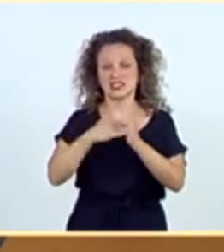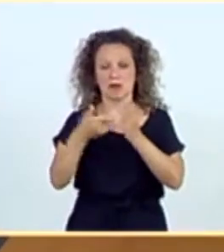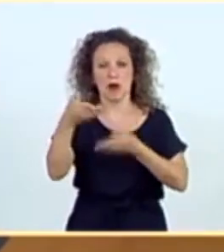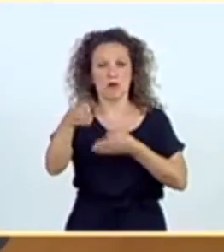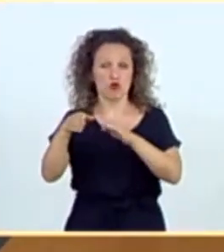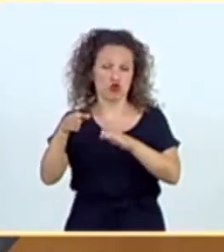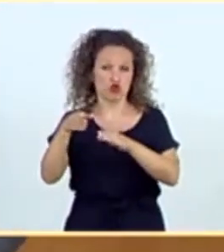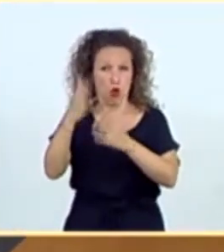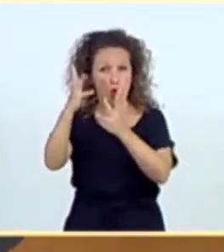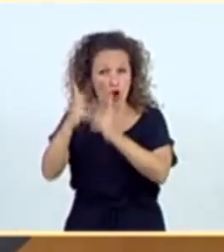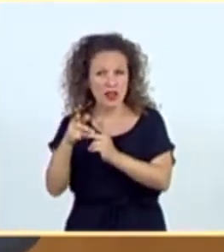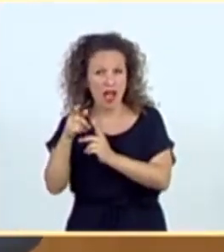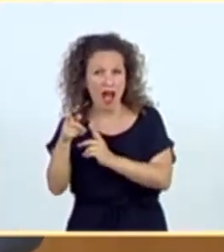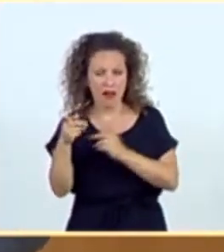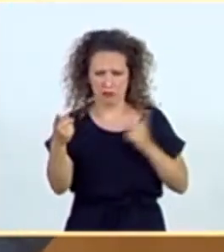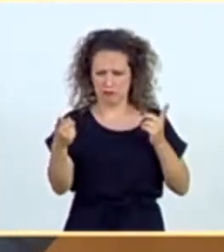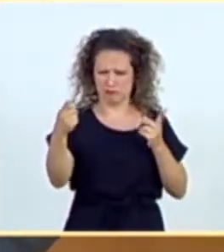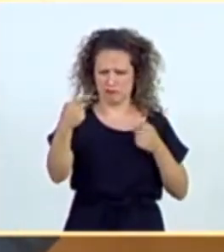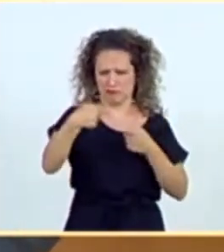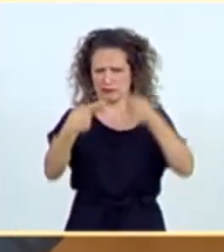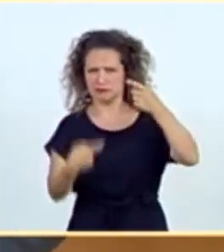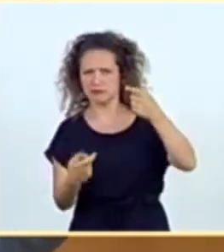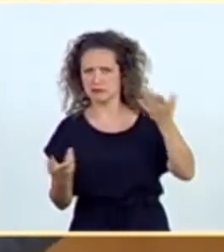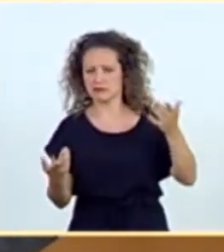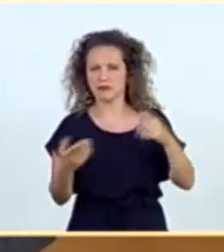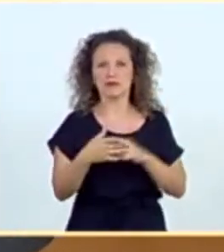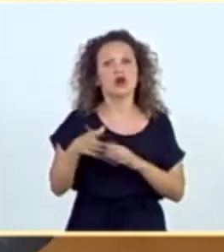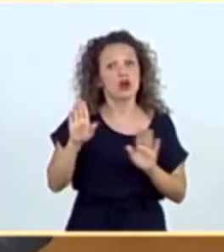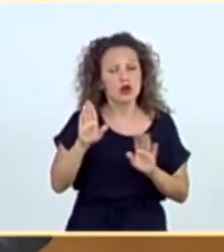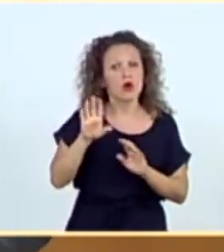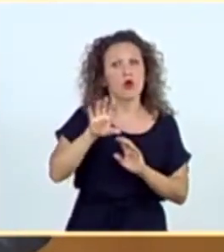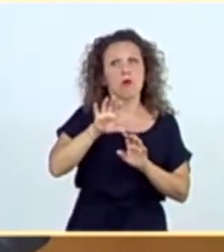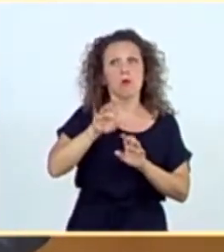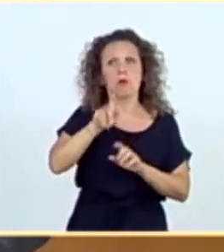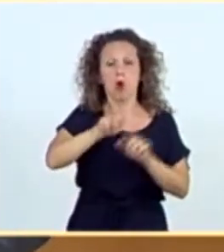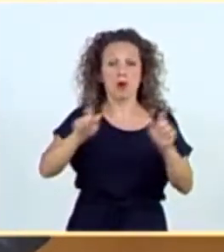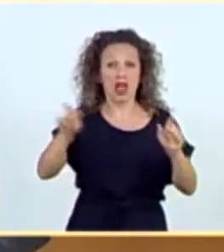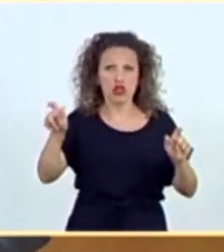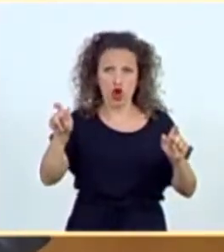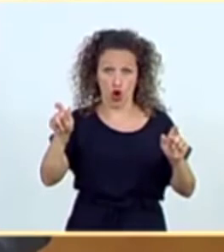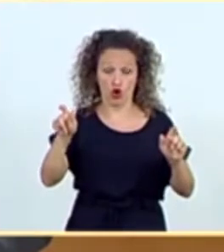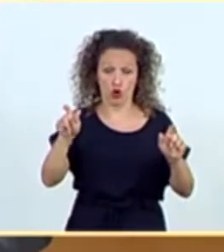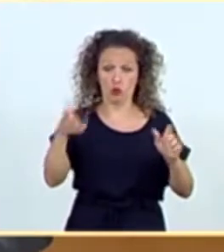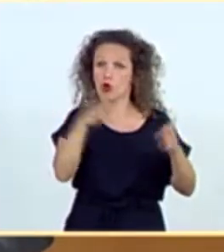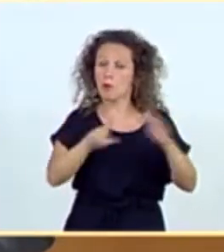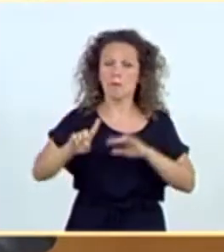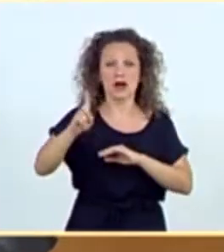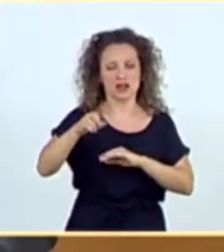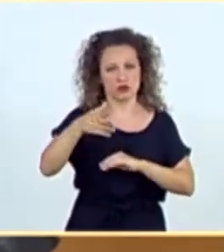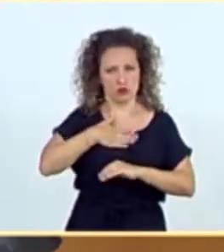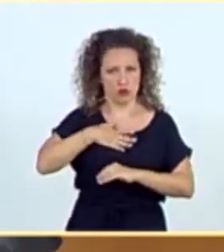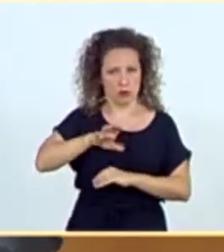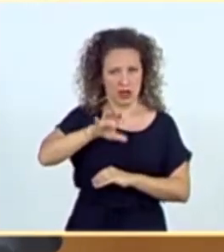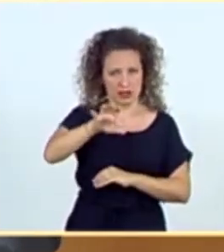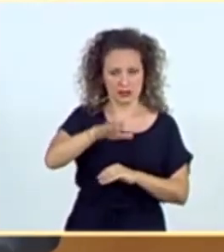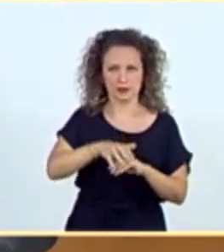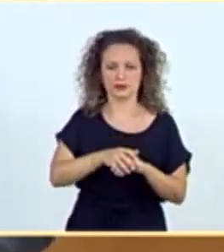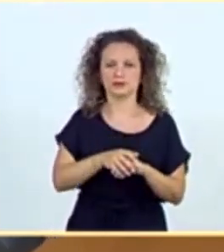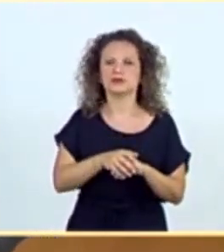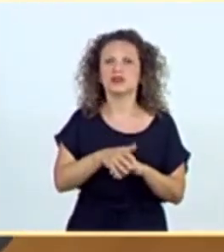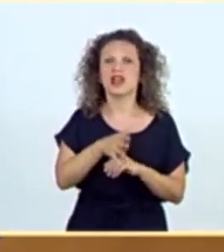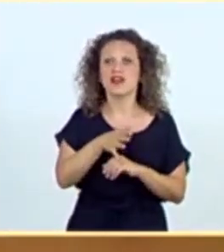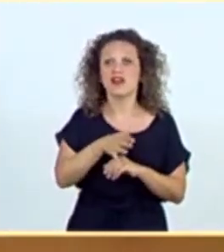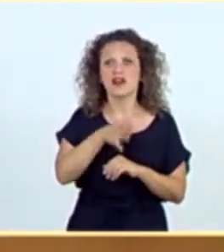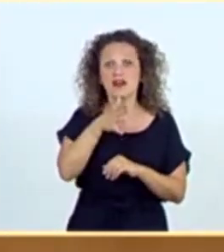ofrece, somos uno de los países del mundo con mayor número de muertos por población. Causa hilaridad que el presidente del Gobierno,